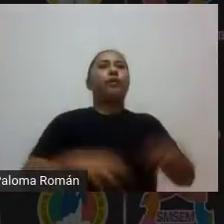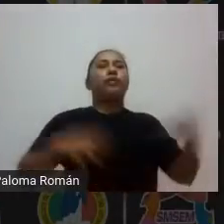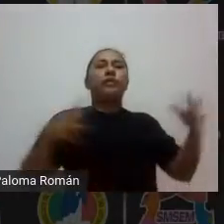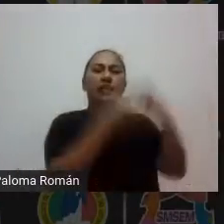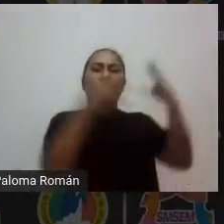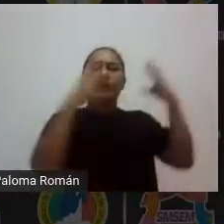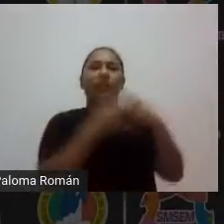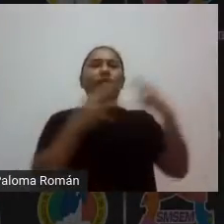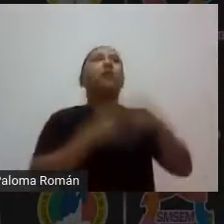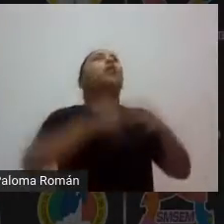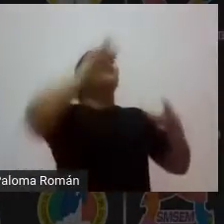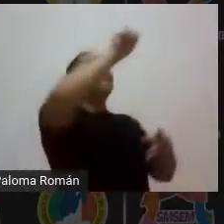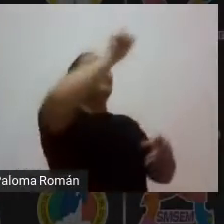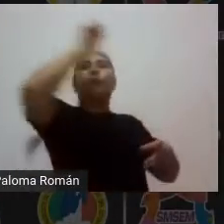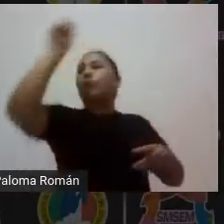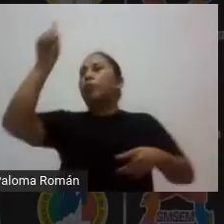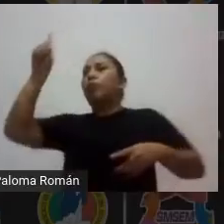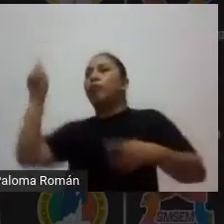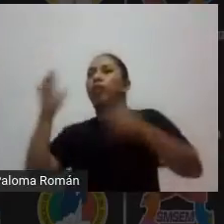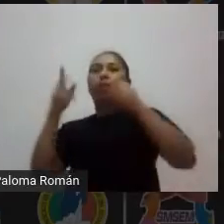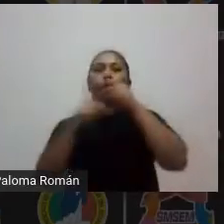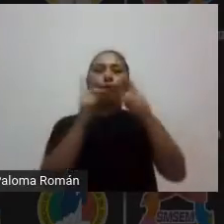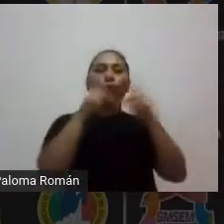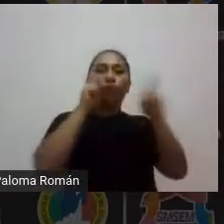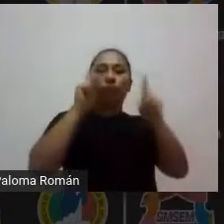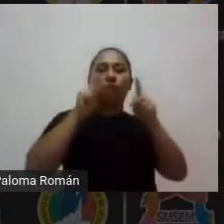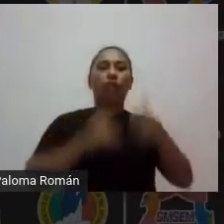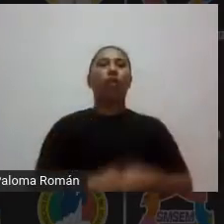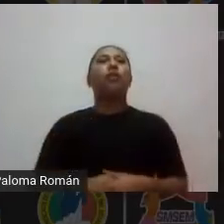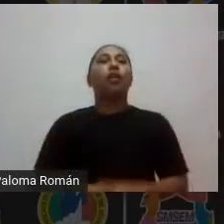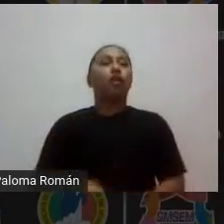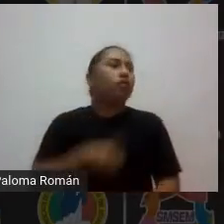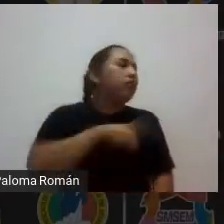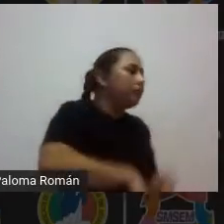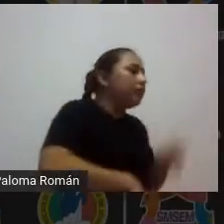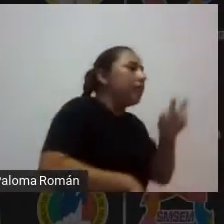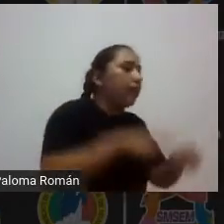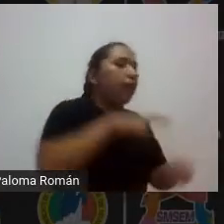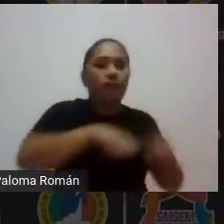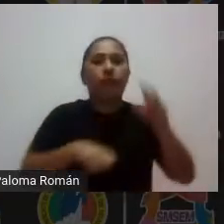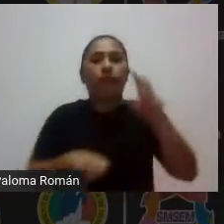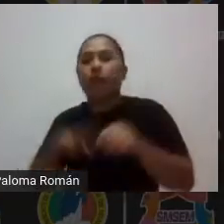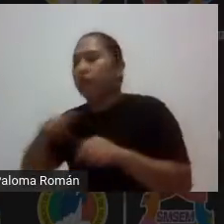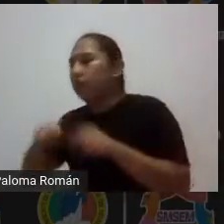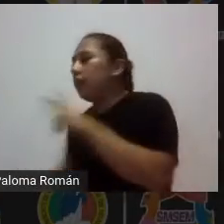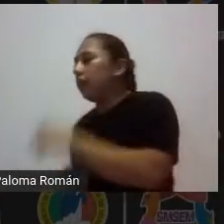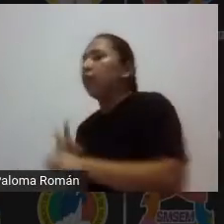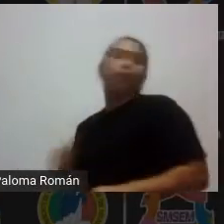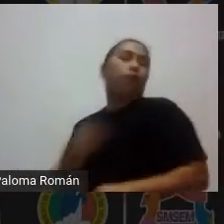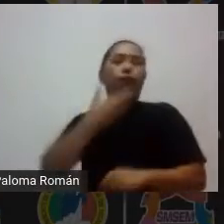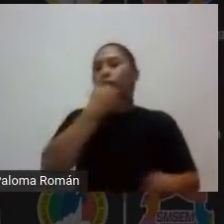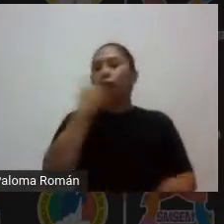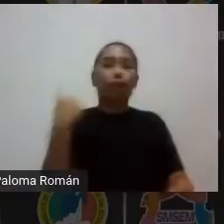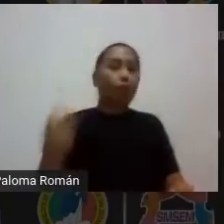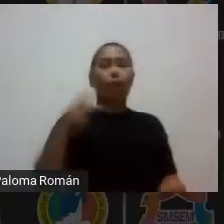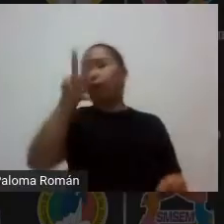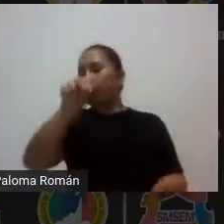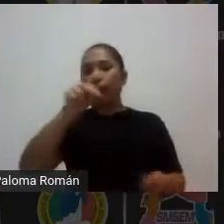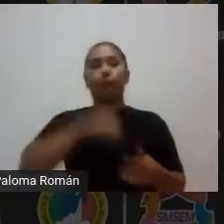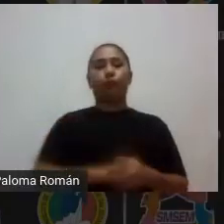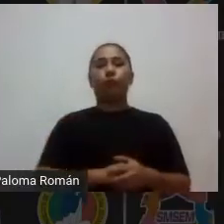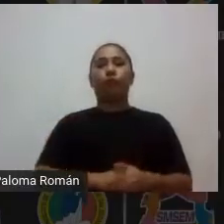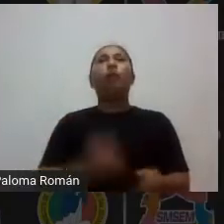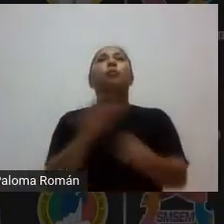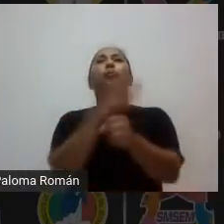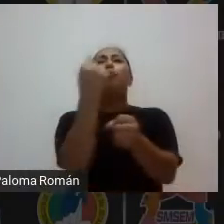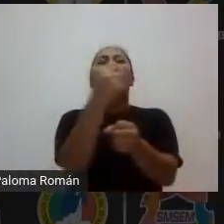por participar no los tienes que ir a andar persiguiendo dónde andan que no se reportan que no contestan no porque